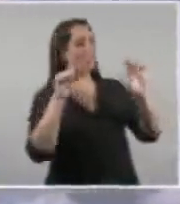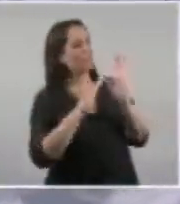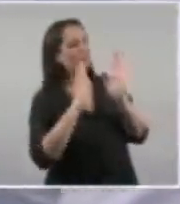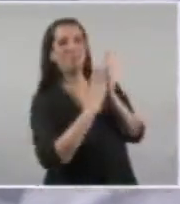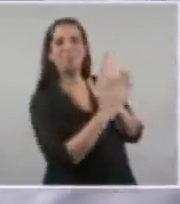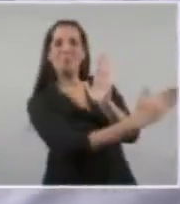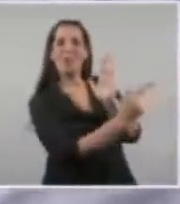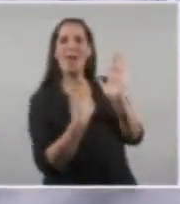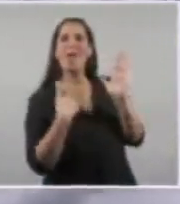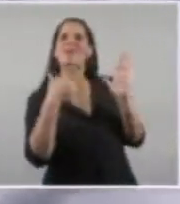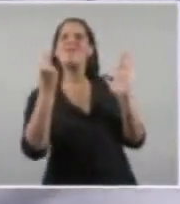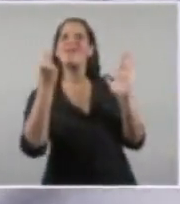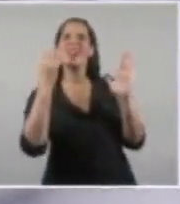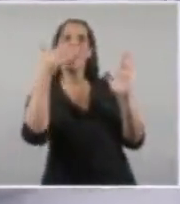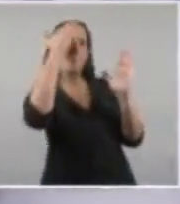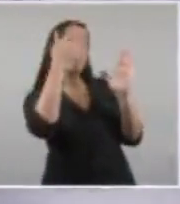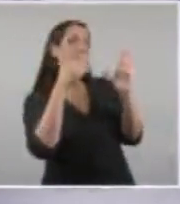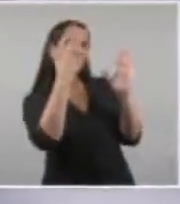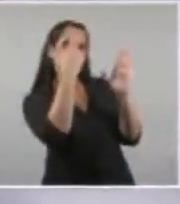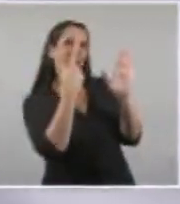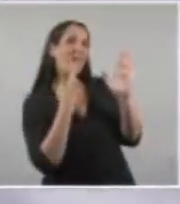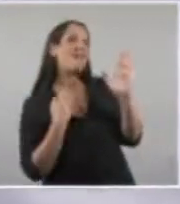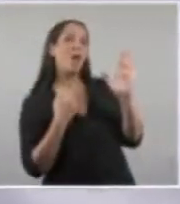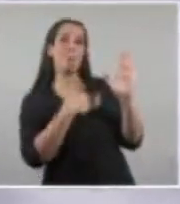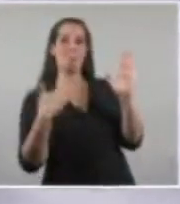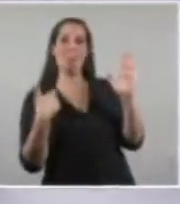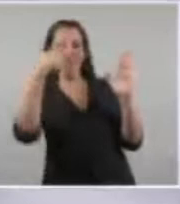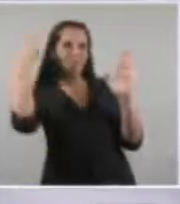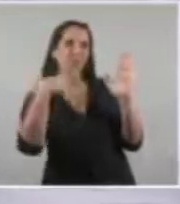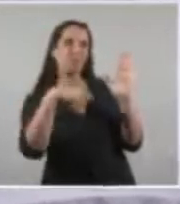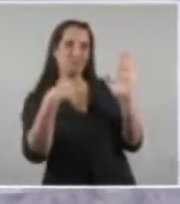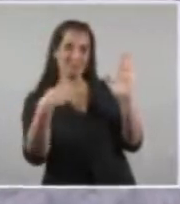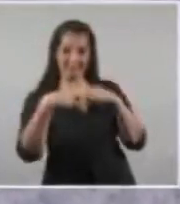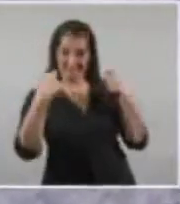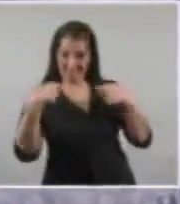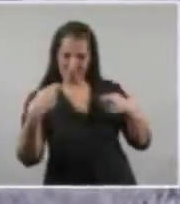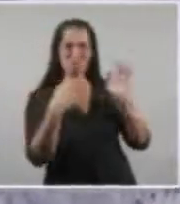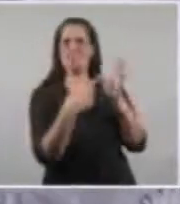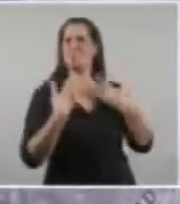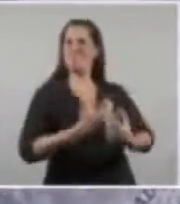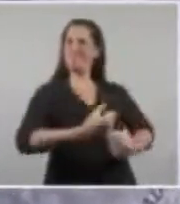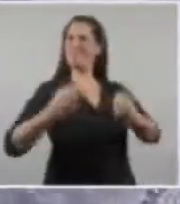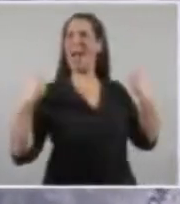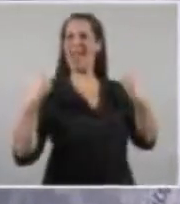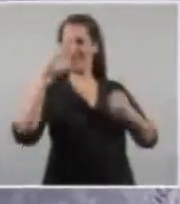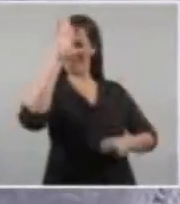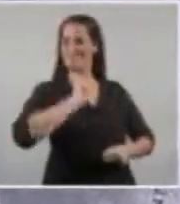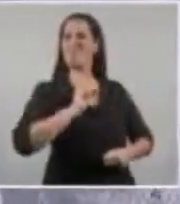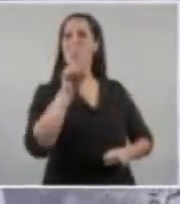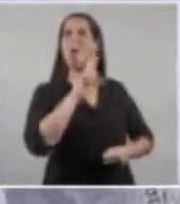madre de Plaza de Mayo, de esas mujeres valientes que solas y tachadas de locas